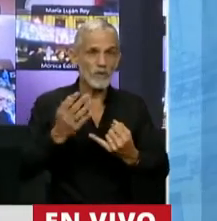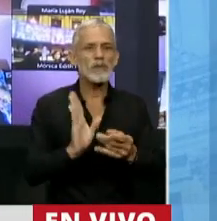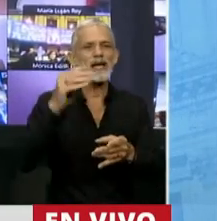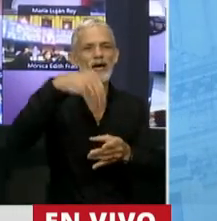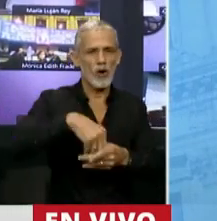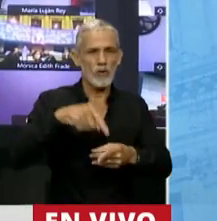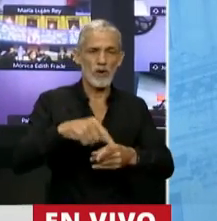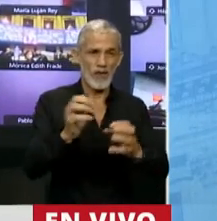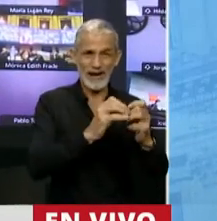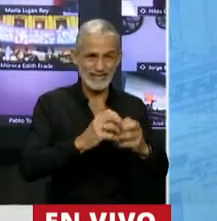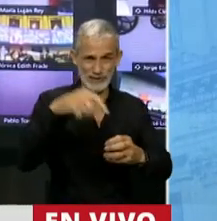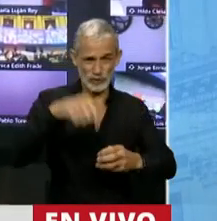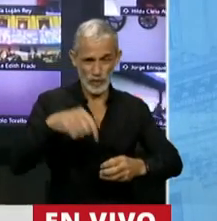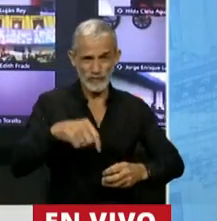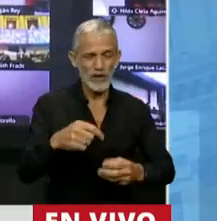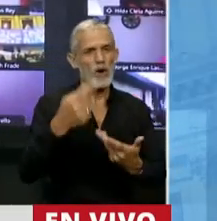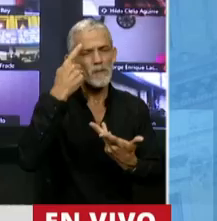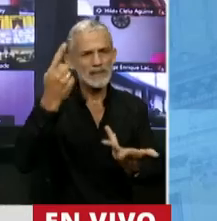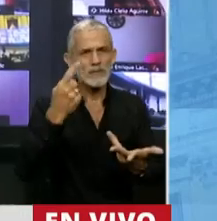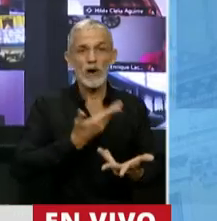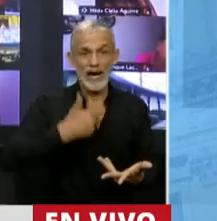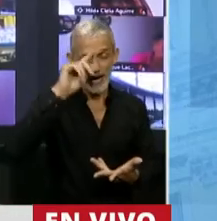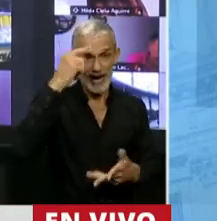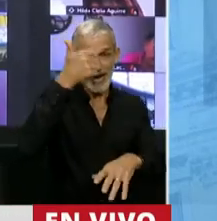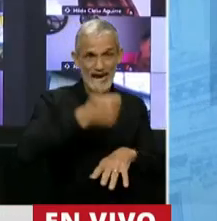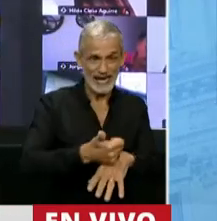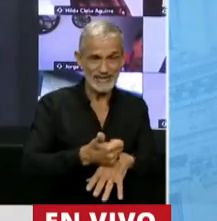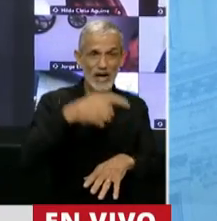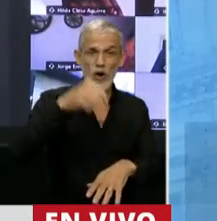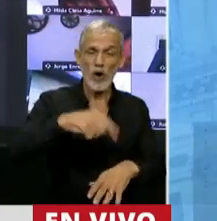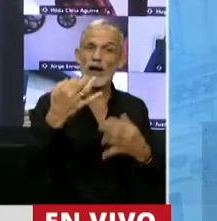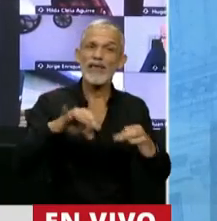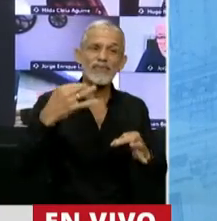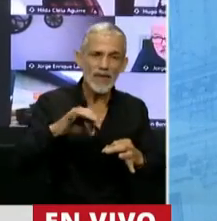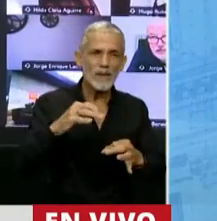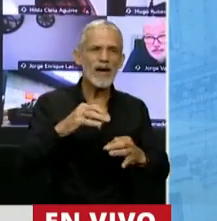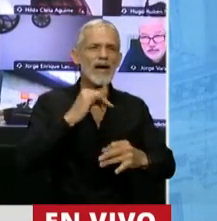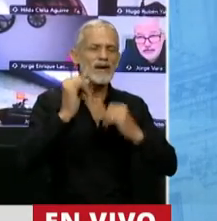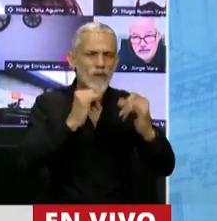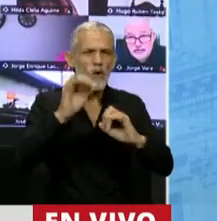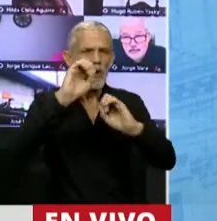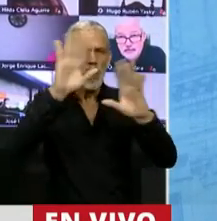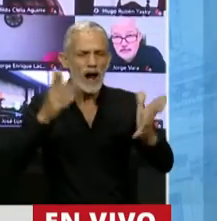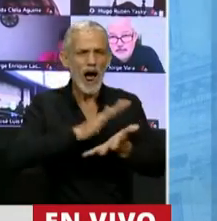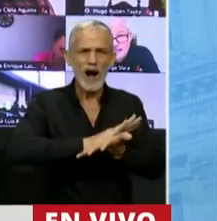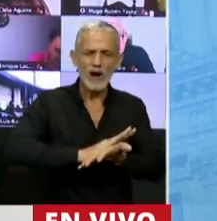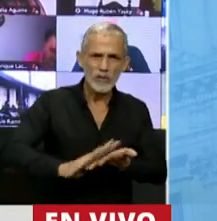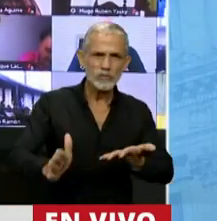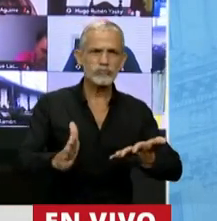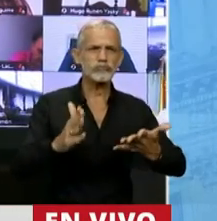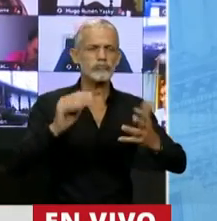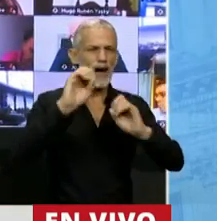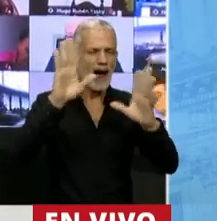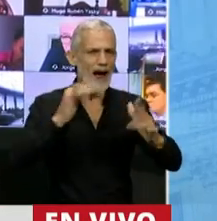incorporado a la sesión de hoy, entendiendo que el Estado hoy, más que nunca, debe aclarar, debe dar transparencia y debe informar